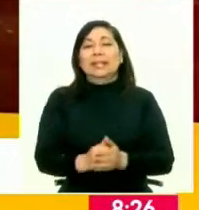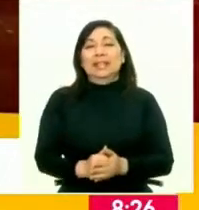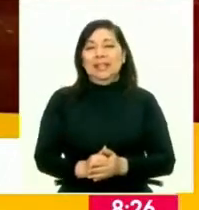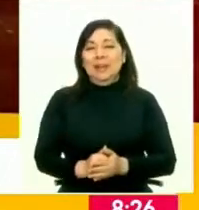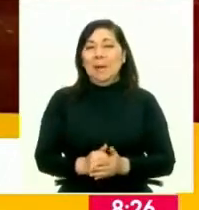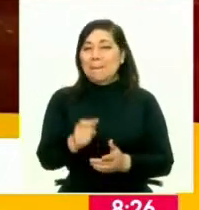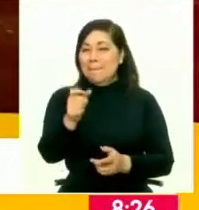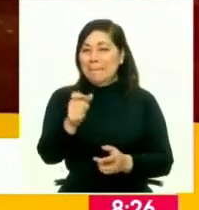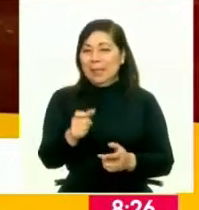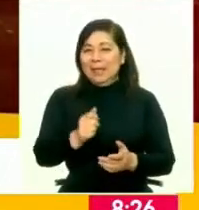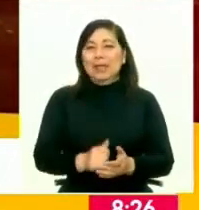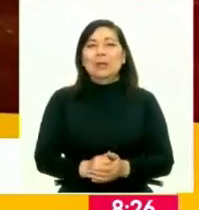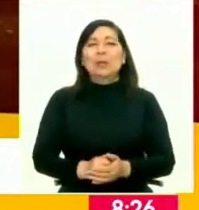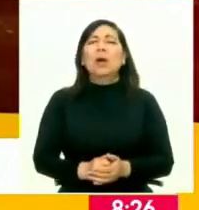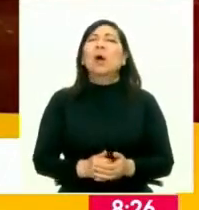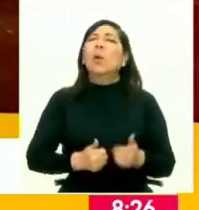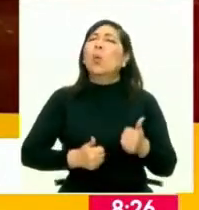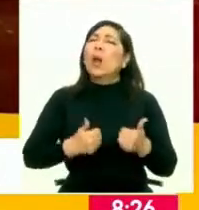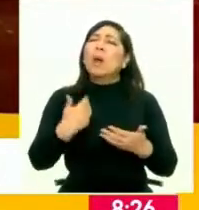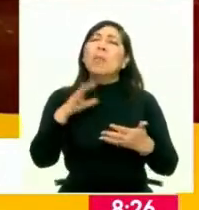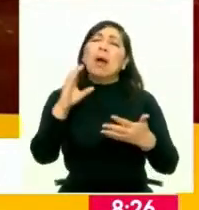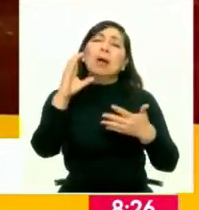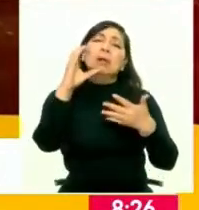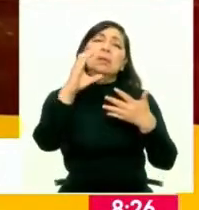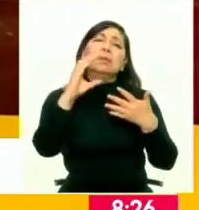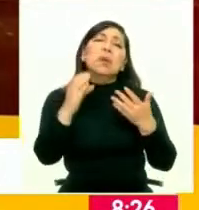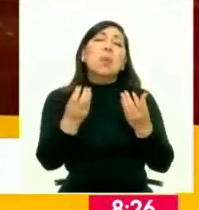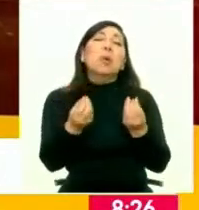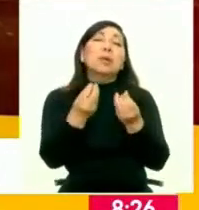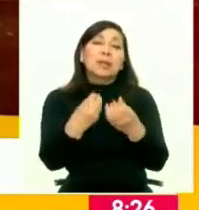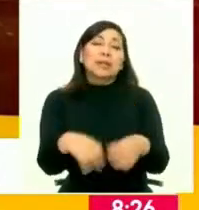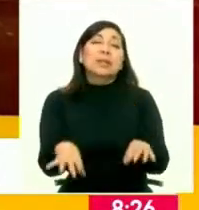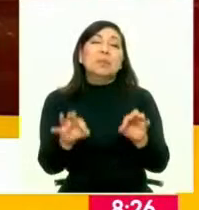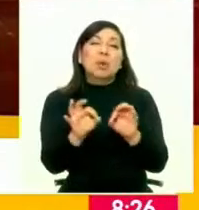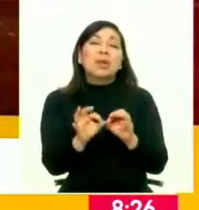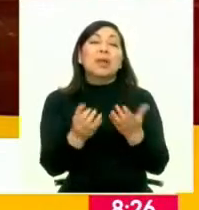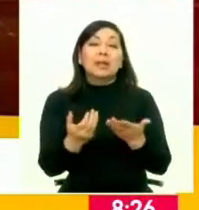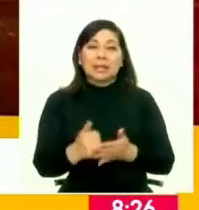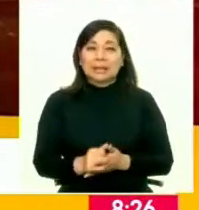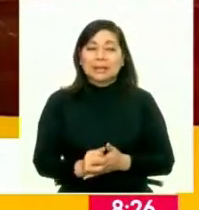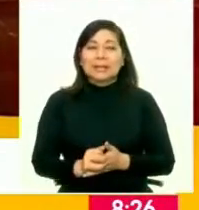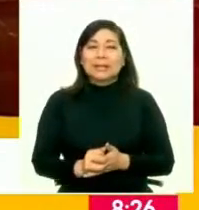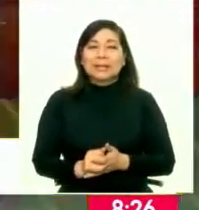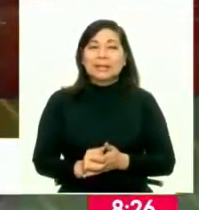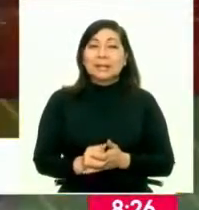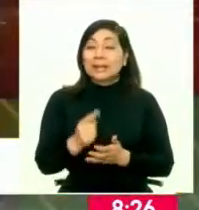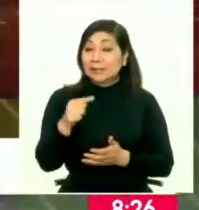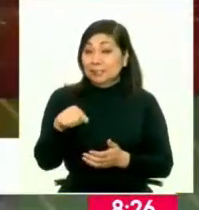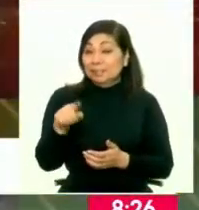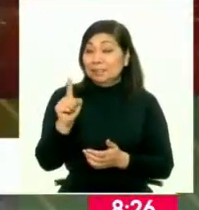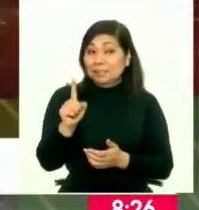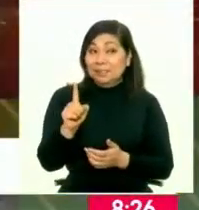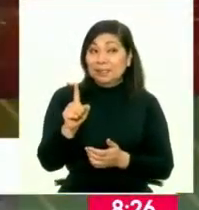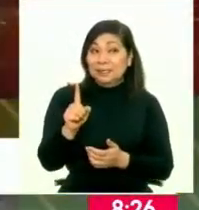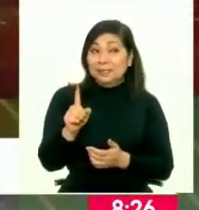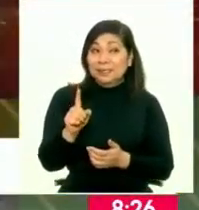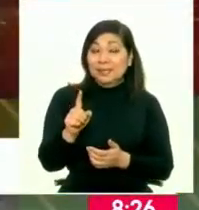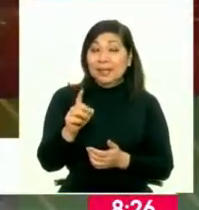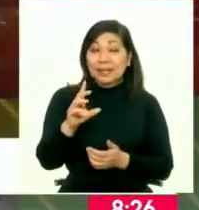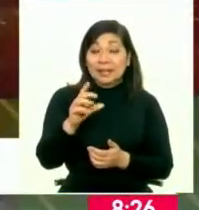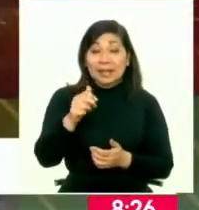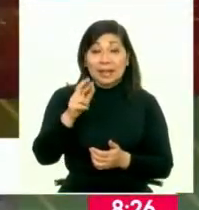de los peruanos en el país. ¿Cuáles son las características? ¿Por qué es tan importante contar con este documento? Mira, es la primera vez que el Reniek ha